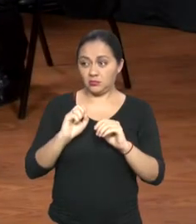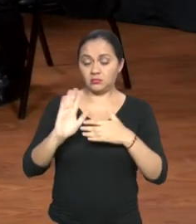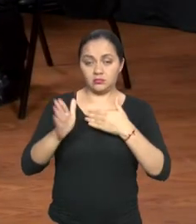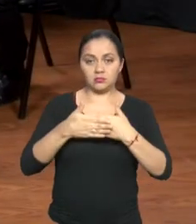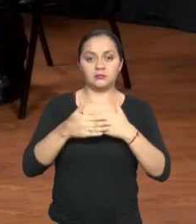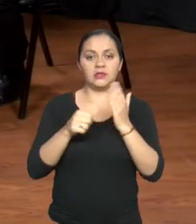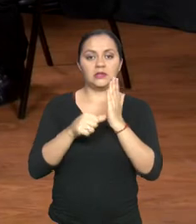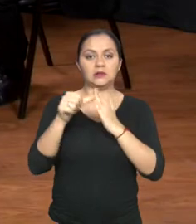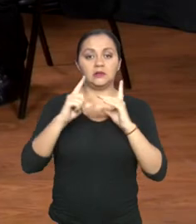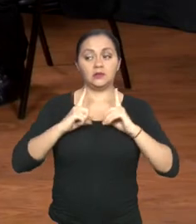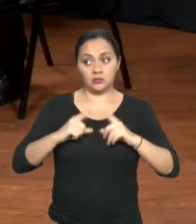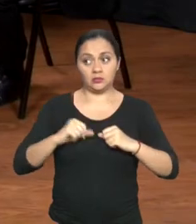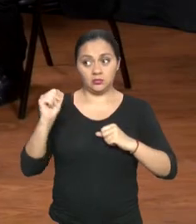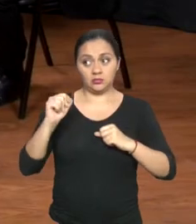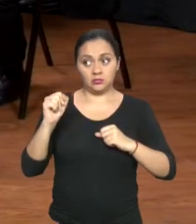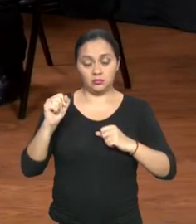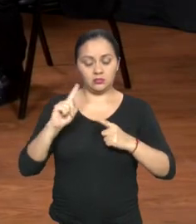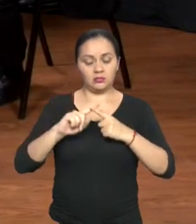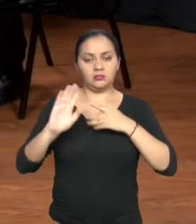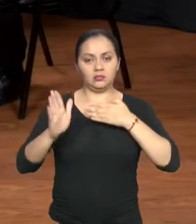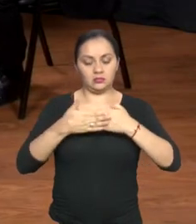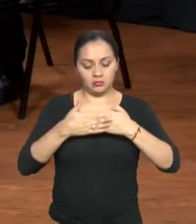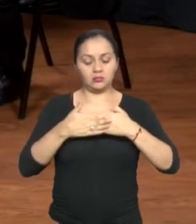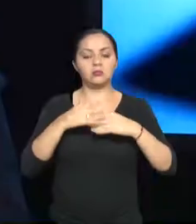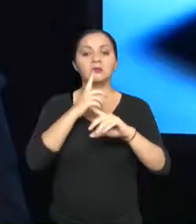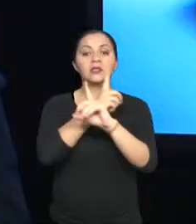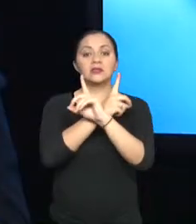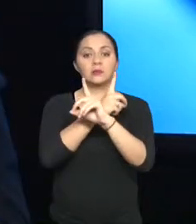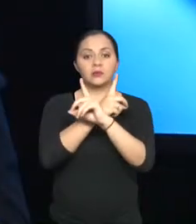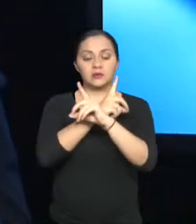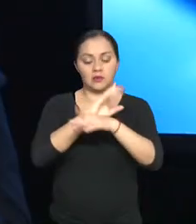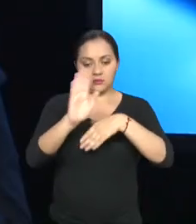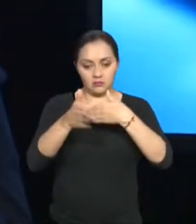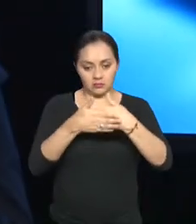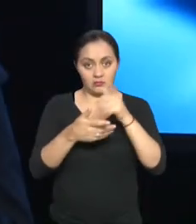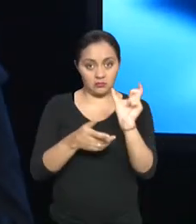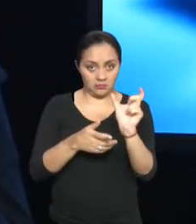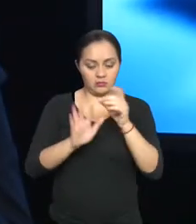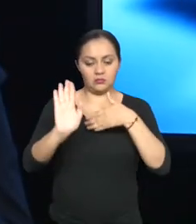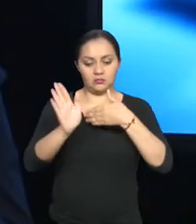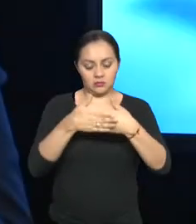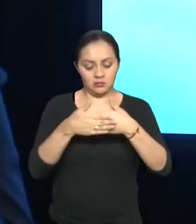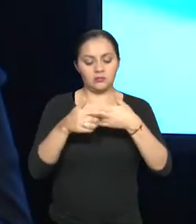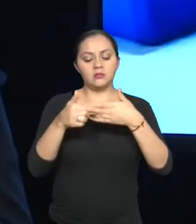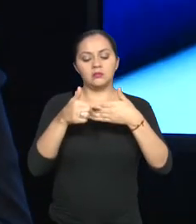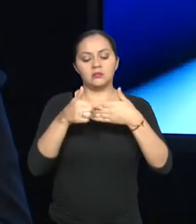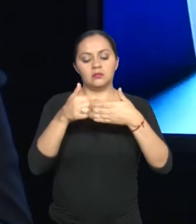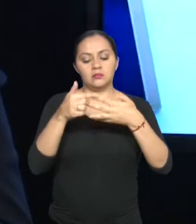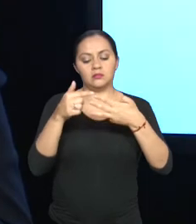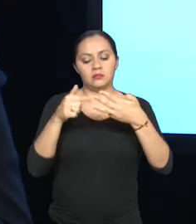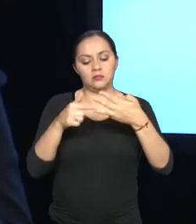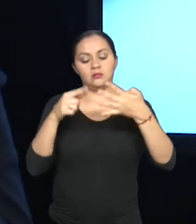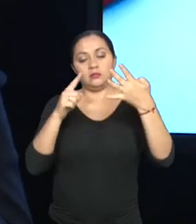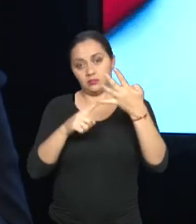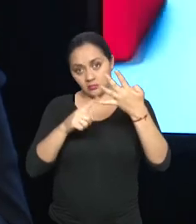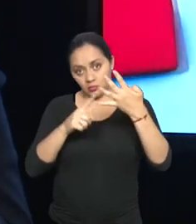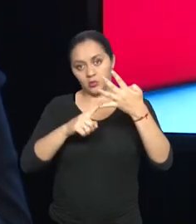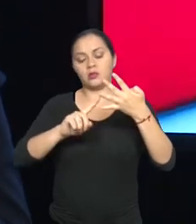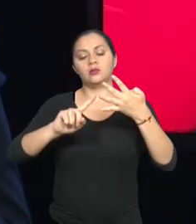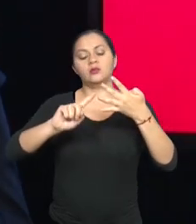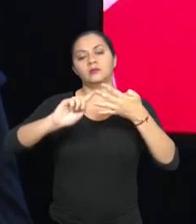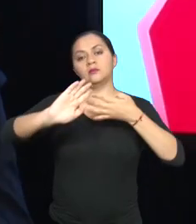pública, el carnet de discapacidad, tendríamos las certificaciones